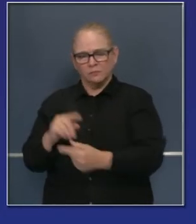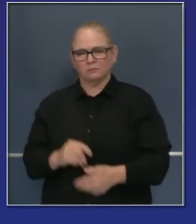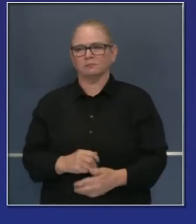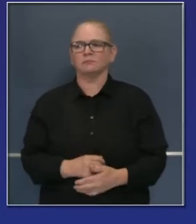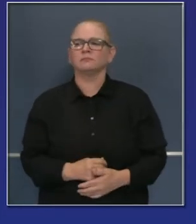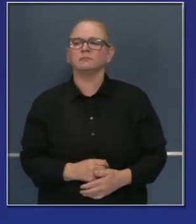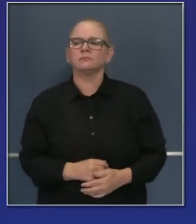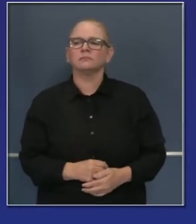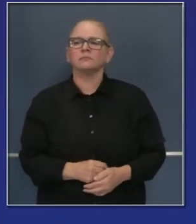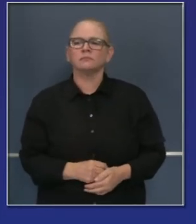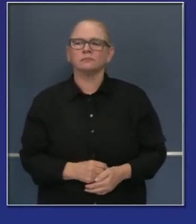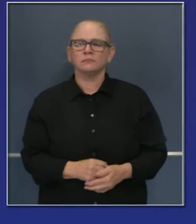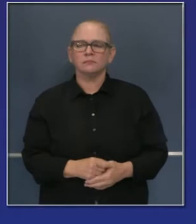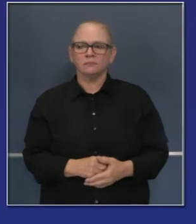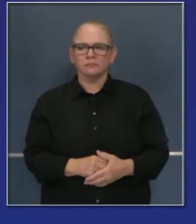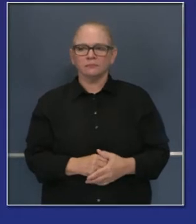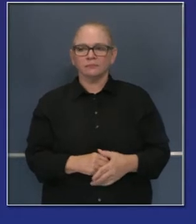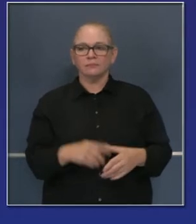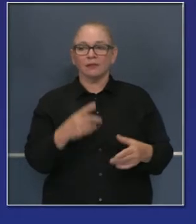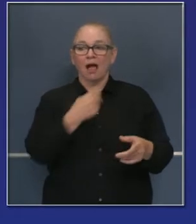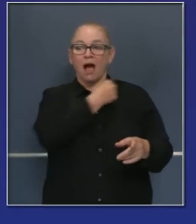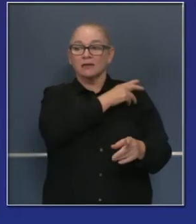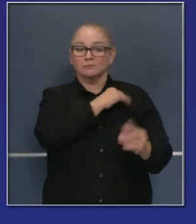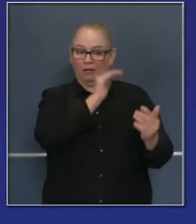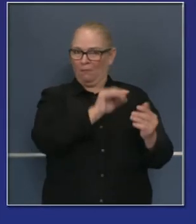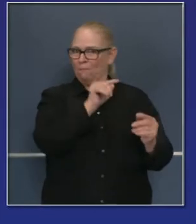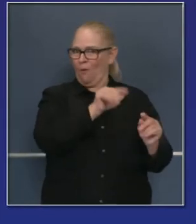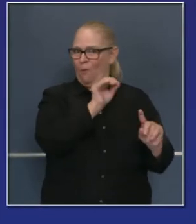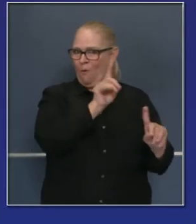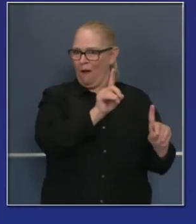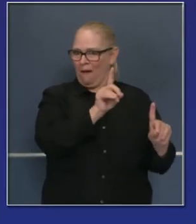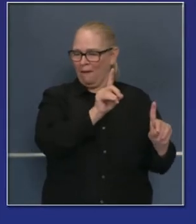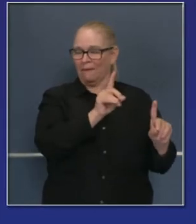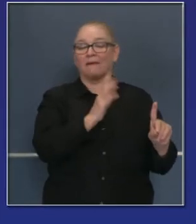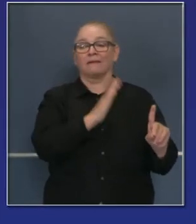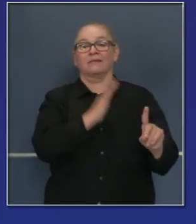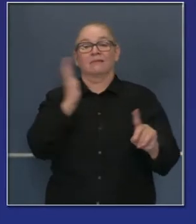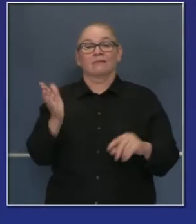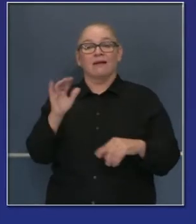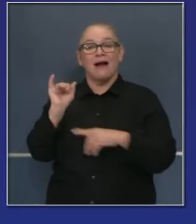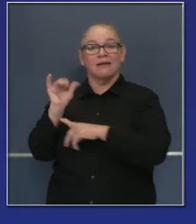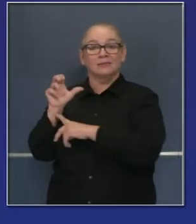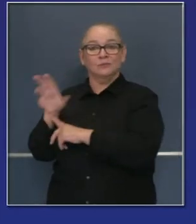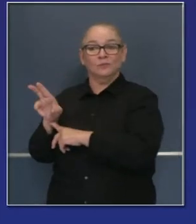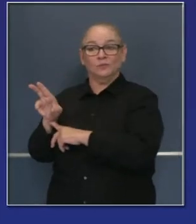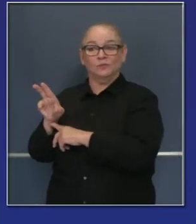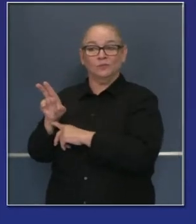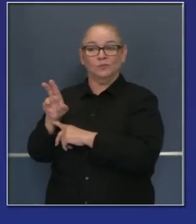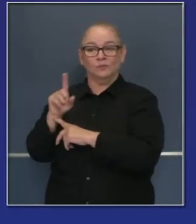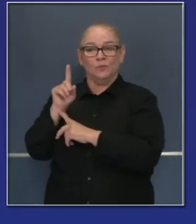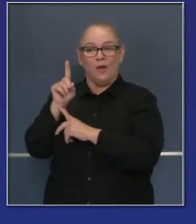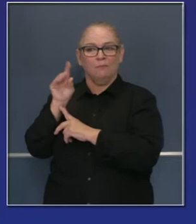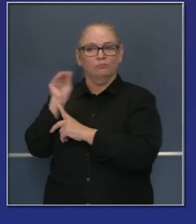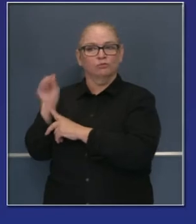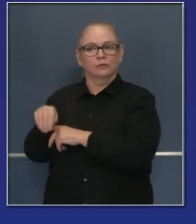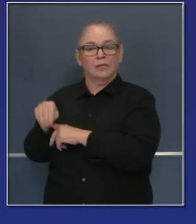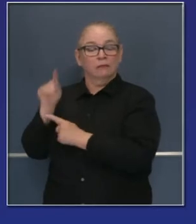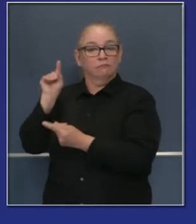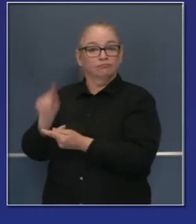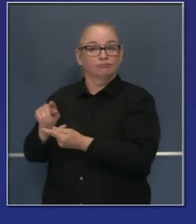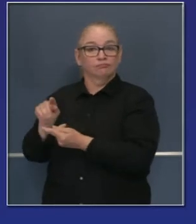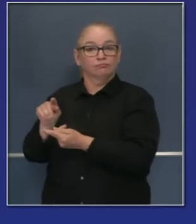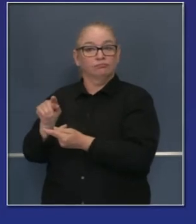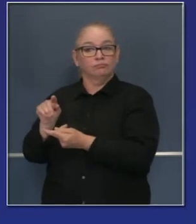hospitalización de cuidado intensivo ha bajado ayer 1% en cuidado intensivo ayer.